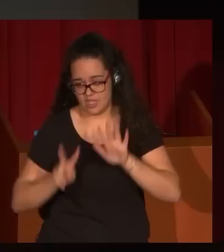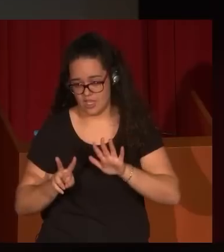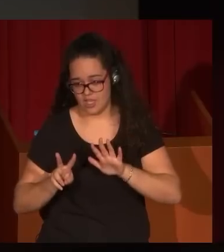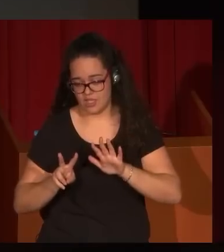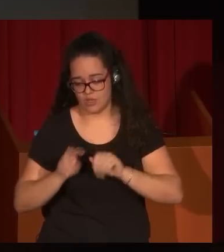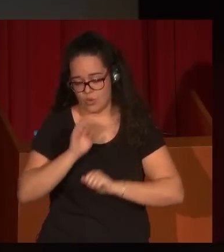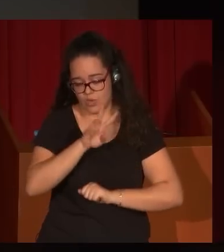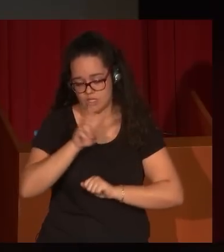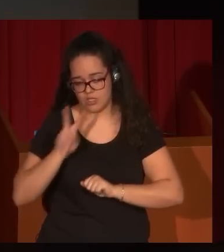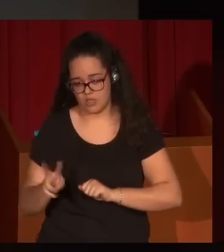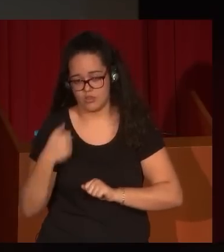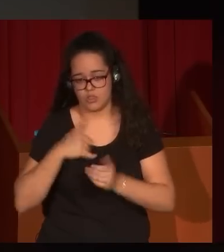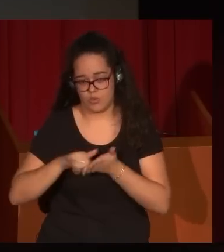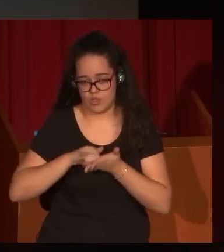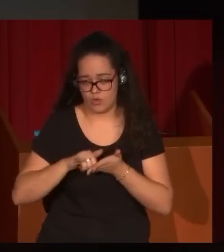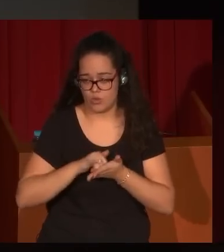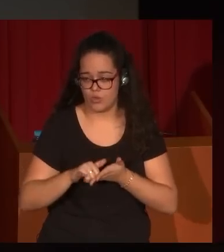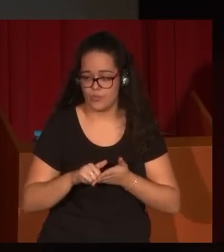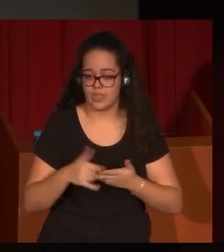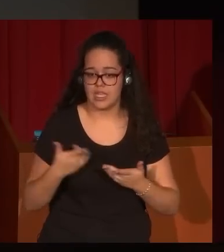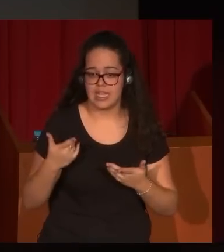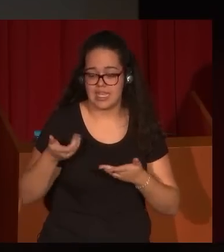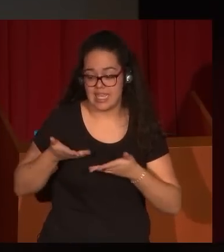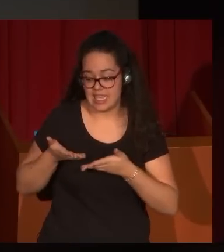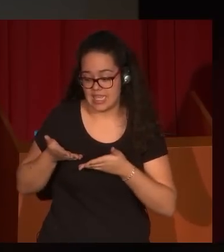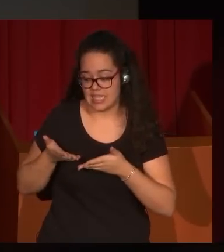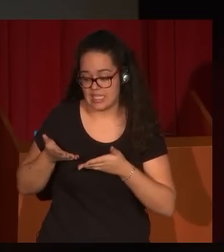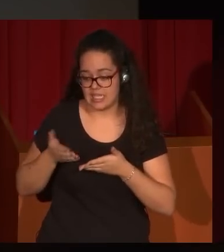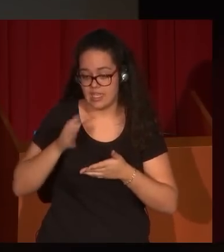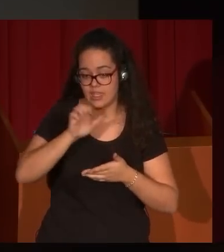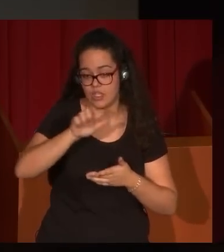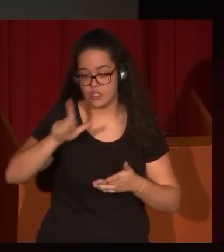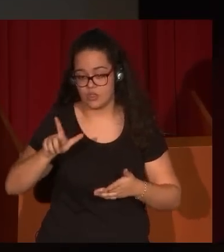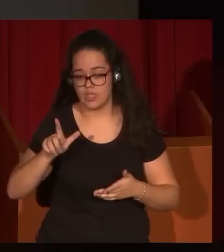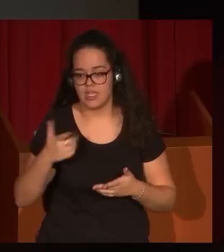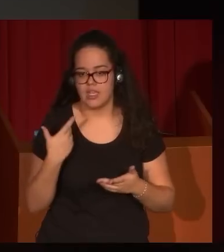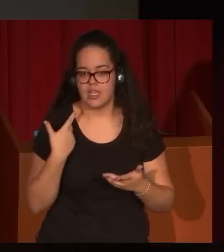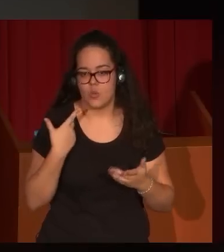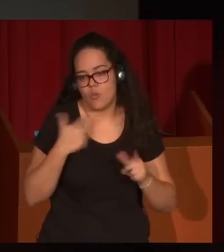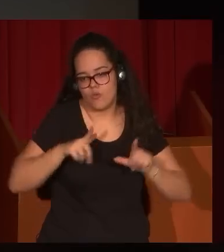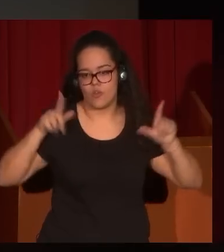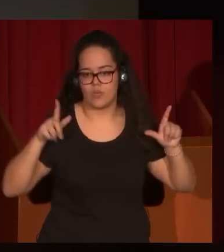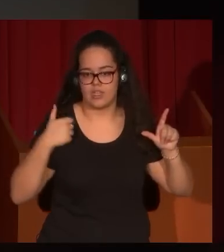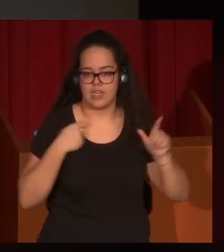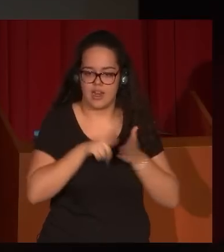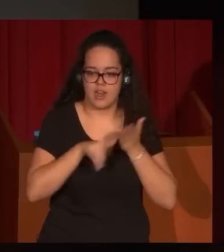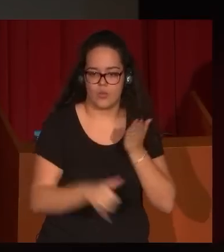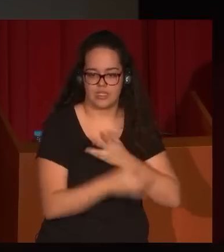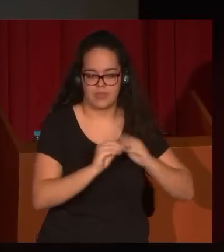como el gran heredero de la figura y del lenguaje de Goya.